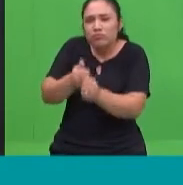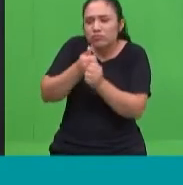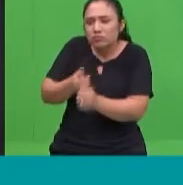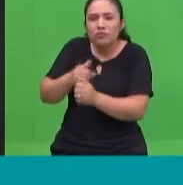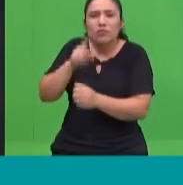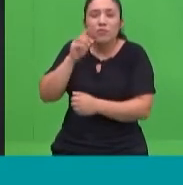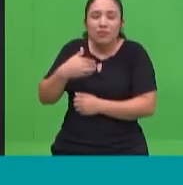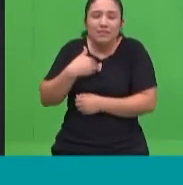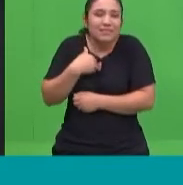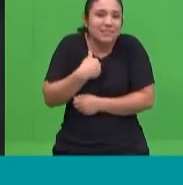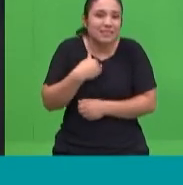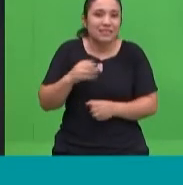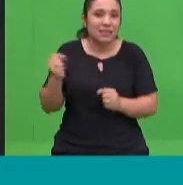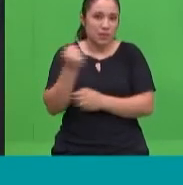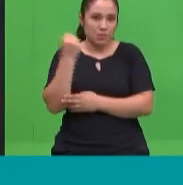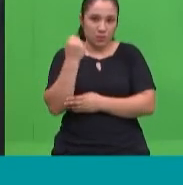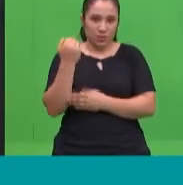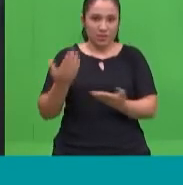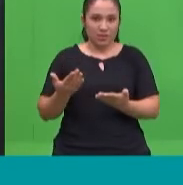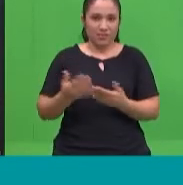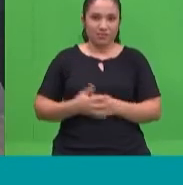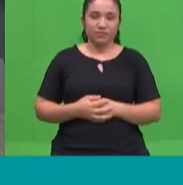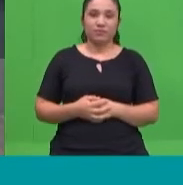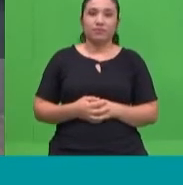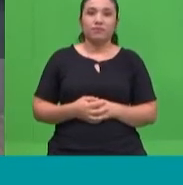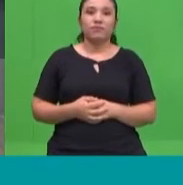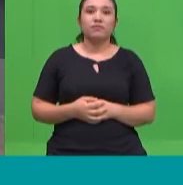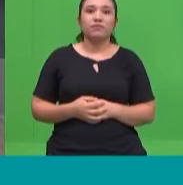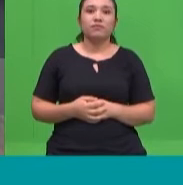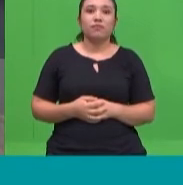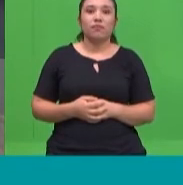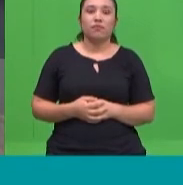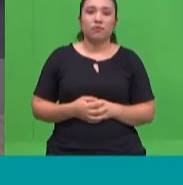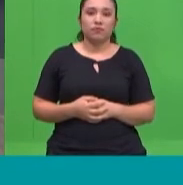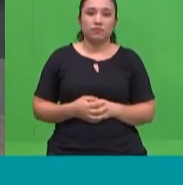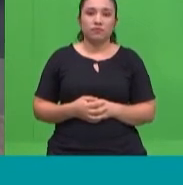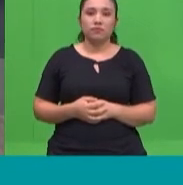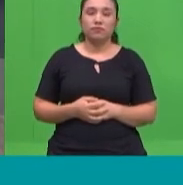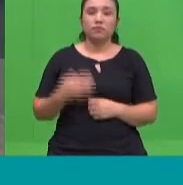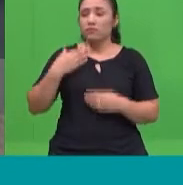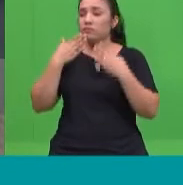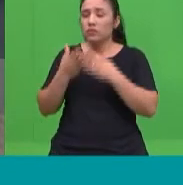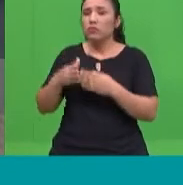apoyo emocional que ellos necesitan. ¿está cambiando el paradigma del padre y de la madre hoy en día?